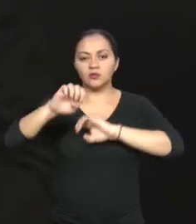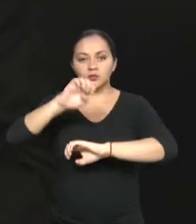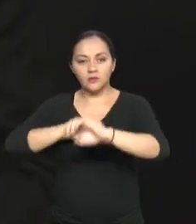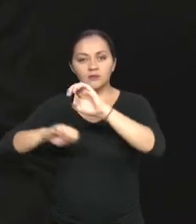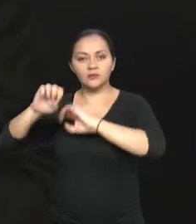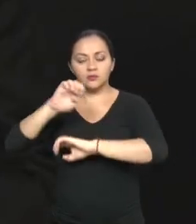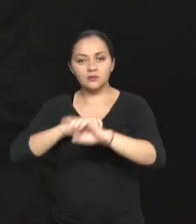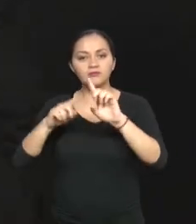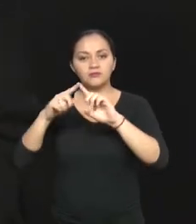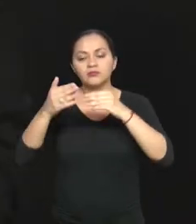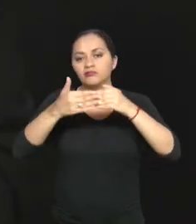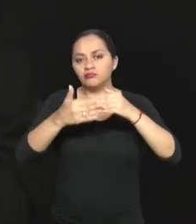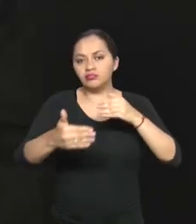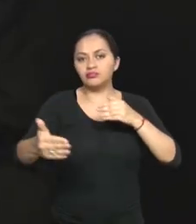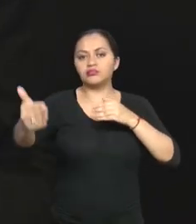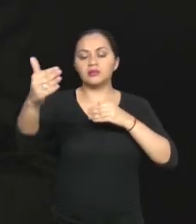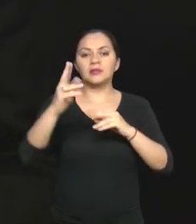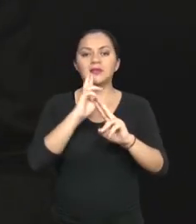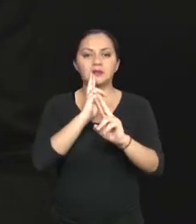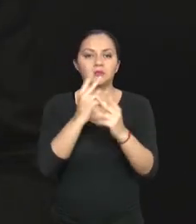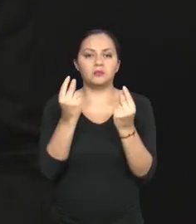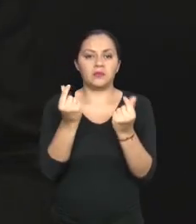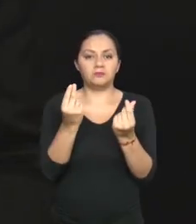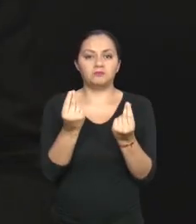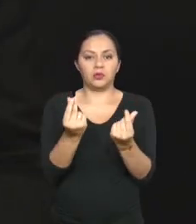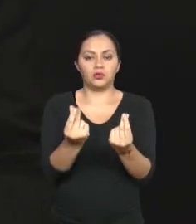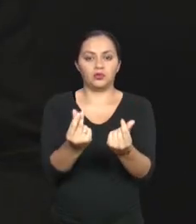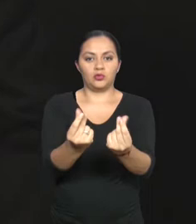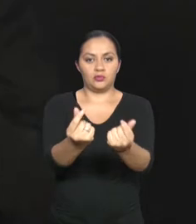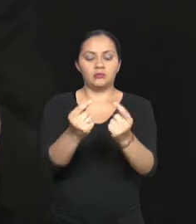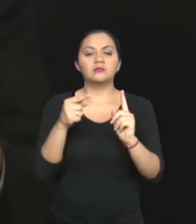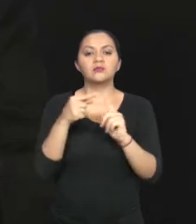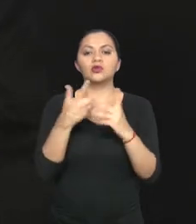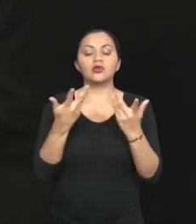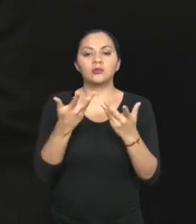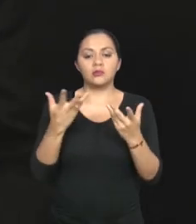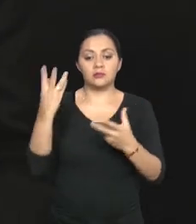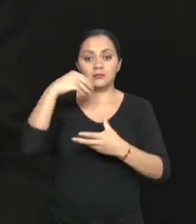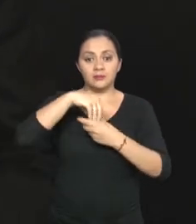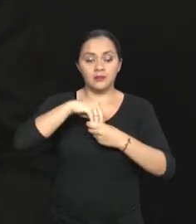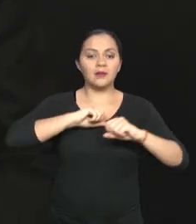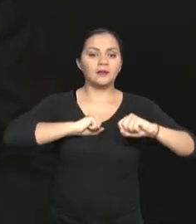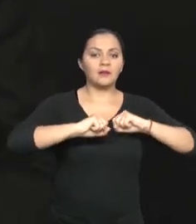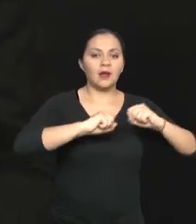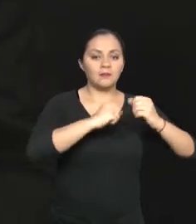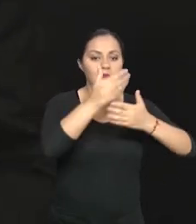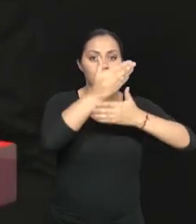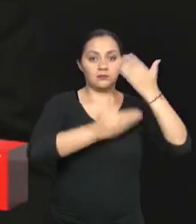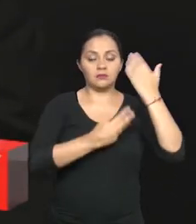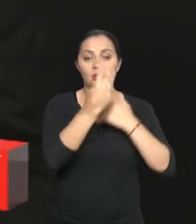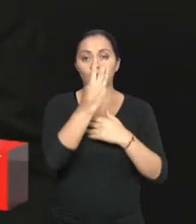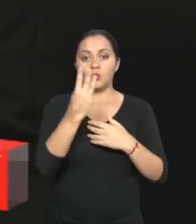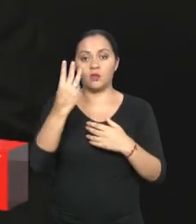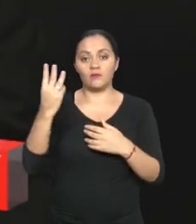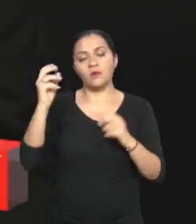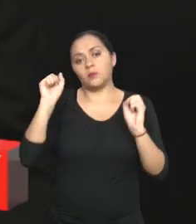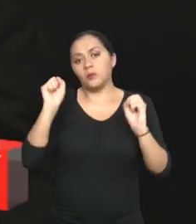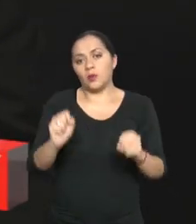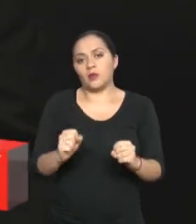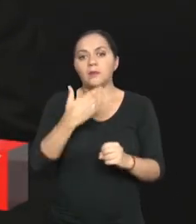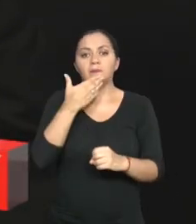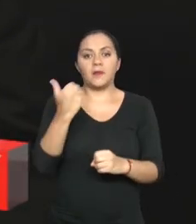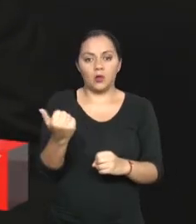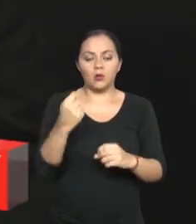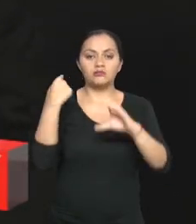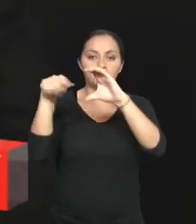generando esas respuestas más ágiles. De pronto, a lo mejor con el ingreso de trámites en línea, que creo que puede ser una alternativa muy positiva.